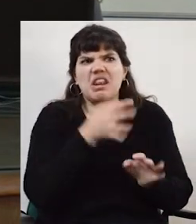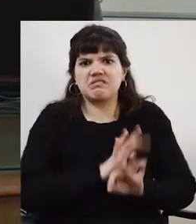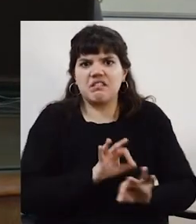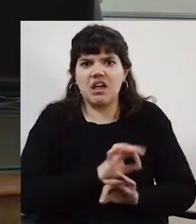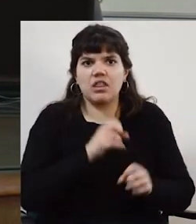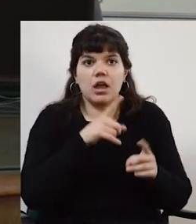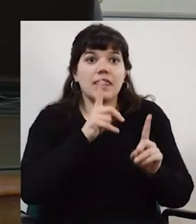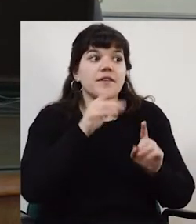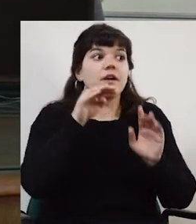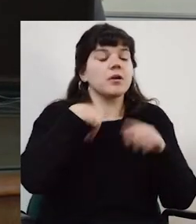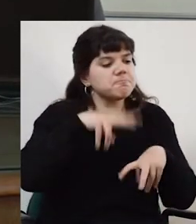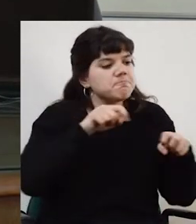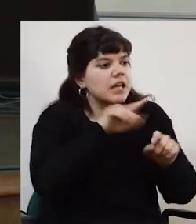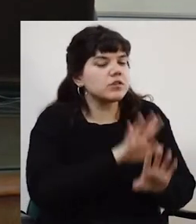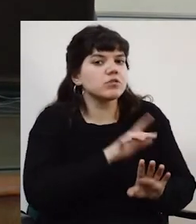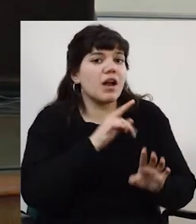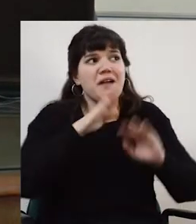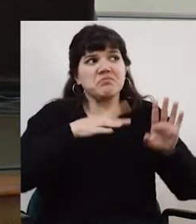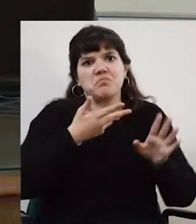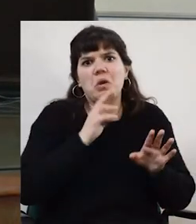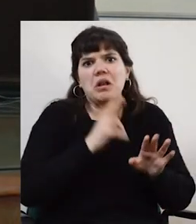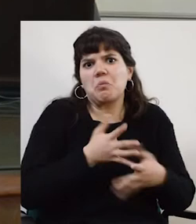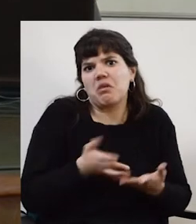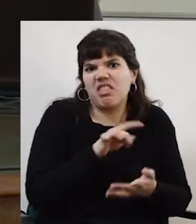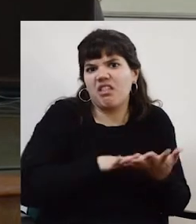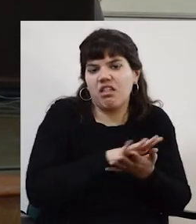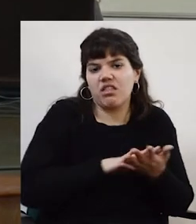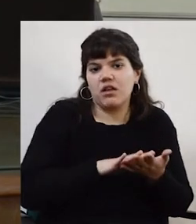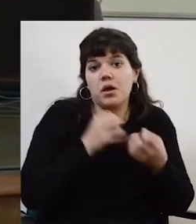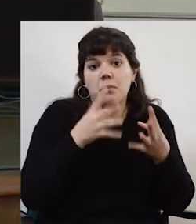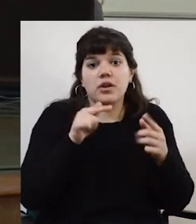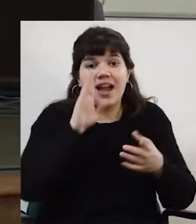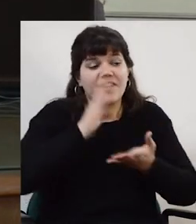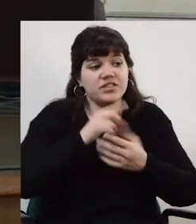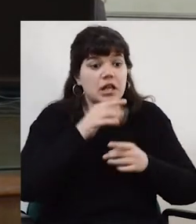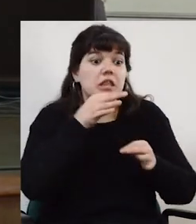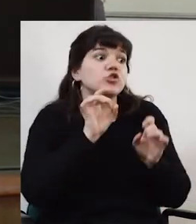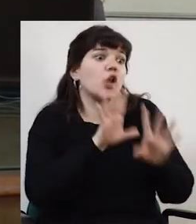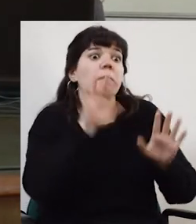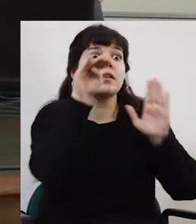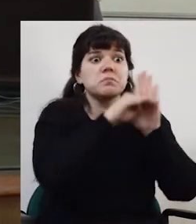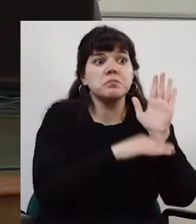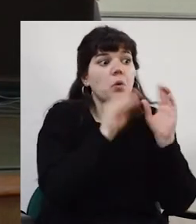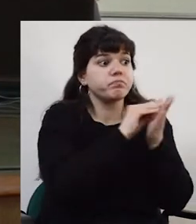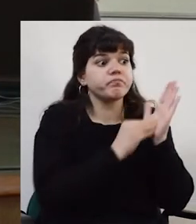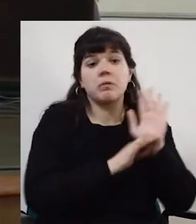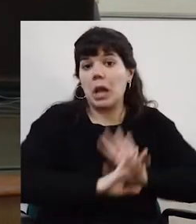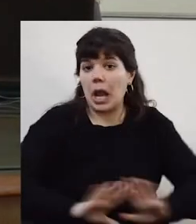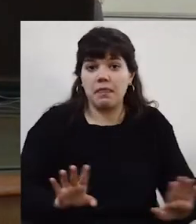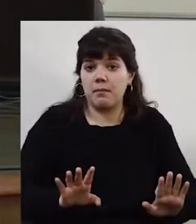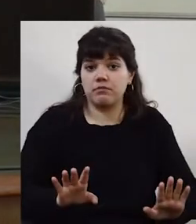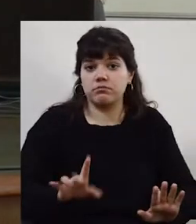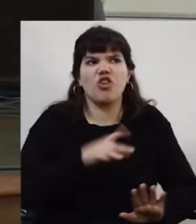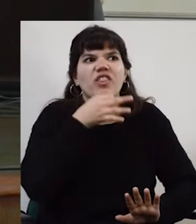evaluar eso tiene que saber que eso no quiere decir nada. Eso solo quiere decir que la persona completó la ficha de autoidentificación de CECIC. Punto.